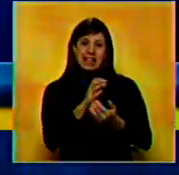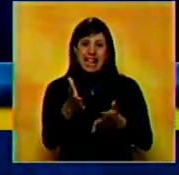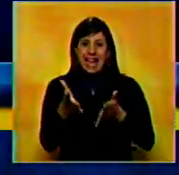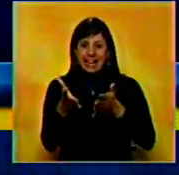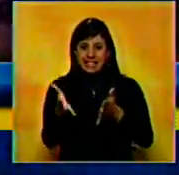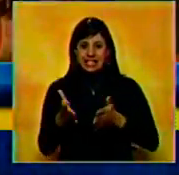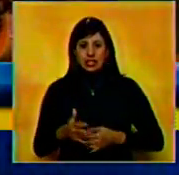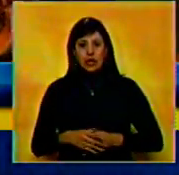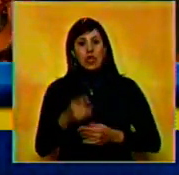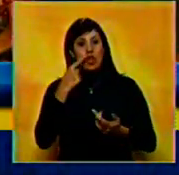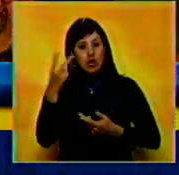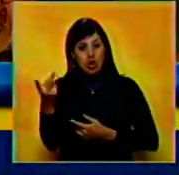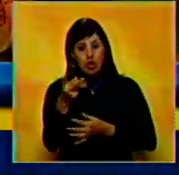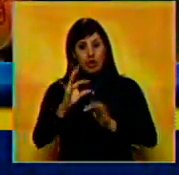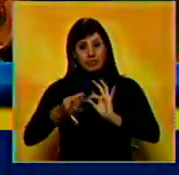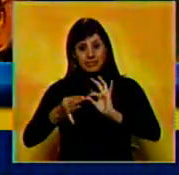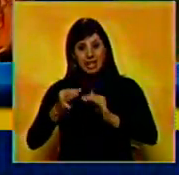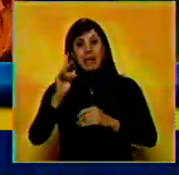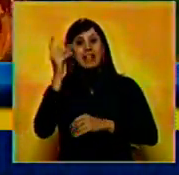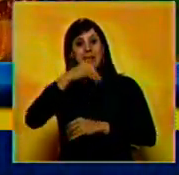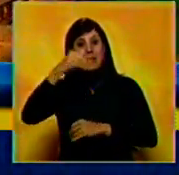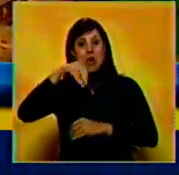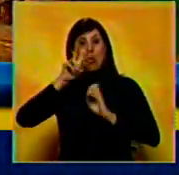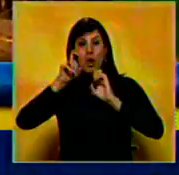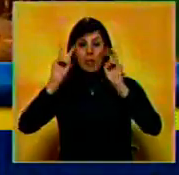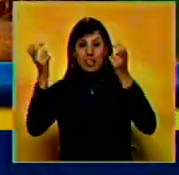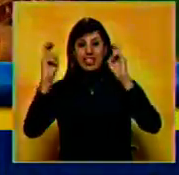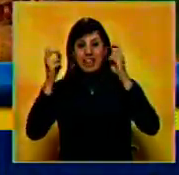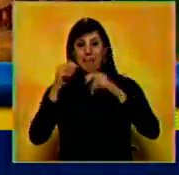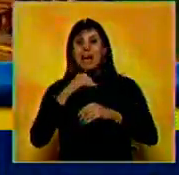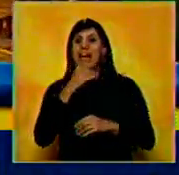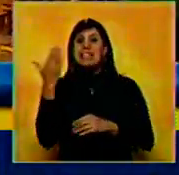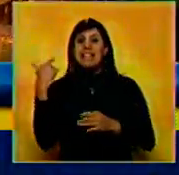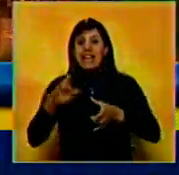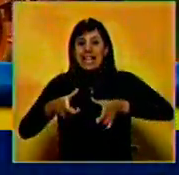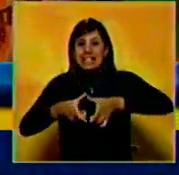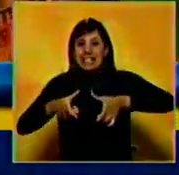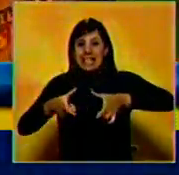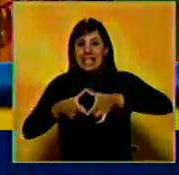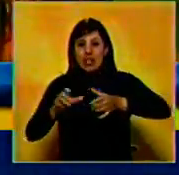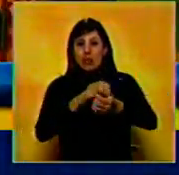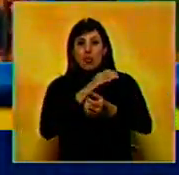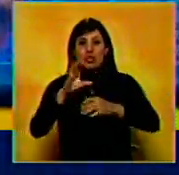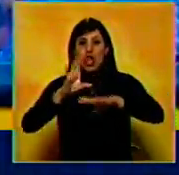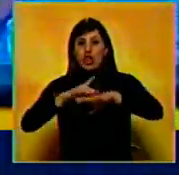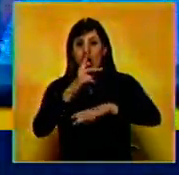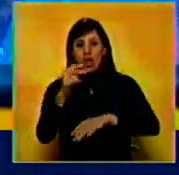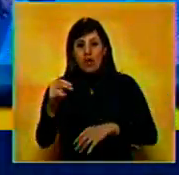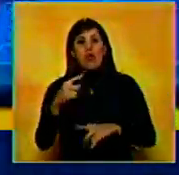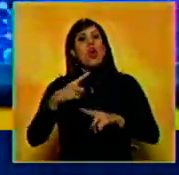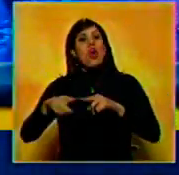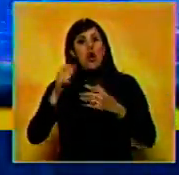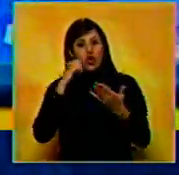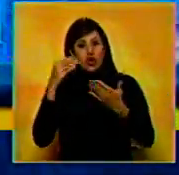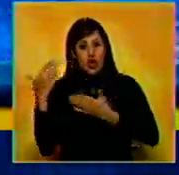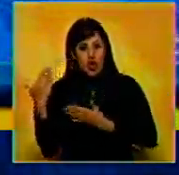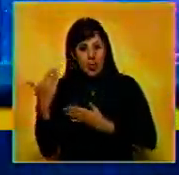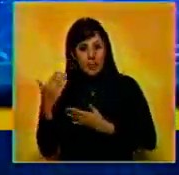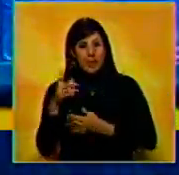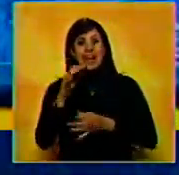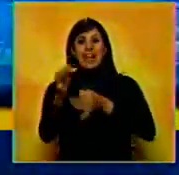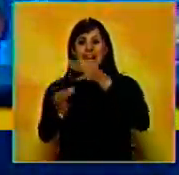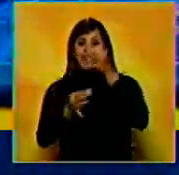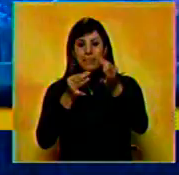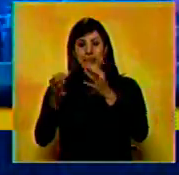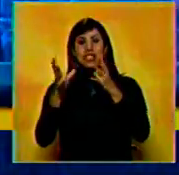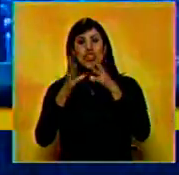éxitos. Sanz interpretó además los nuevos temas de su más reciente disco La Música No Se Toca, mientras que Carlos Vives puso